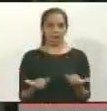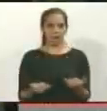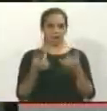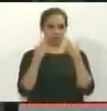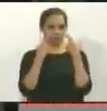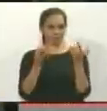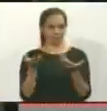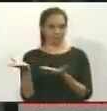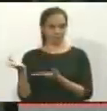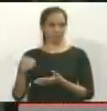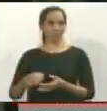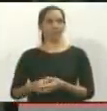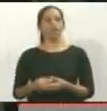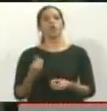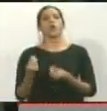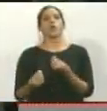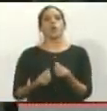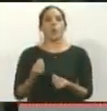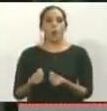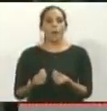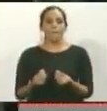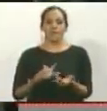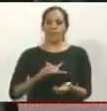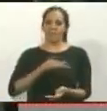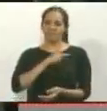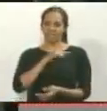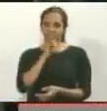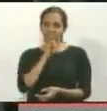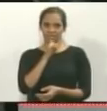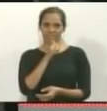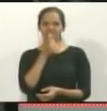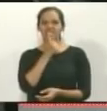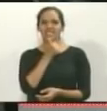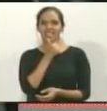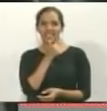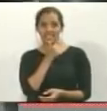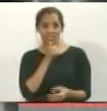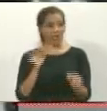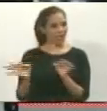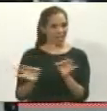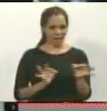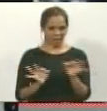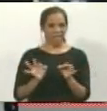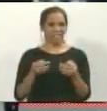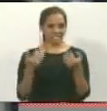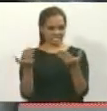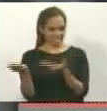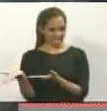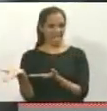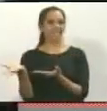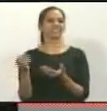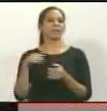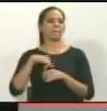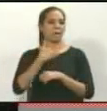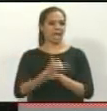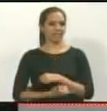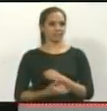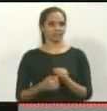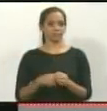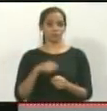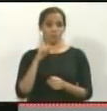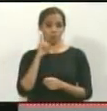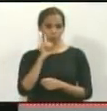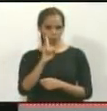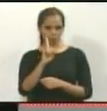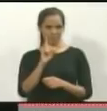describe cómo crearon la falsa noticia y quiénes son los protagonistas de este víctima. Episodio